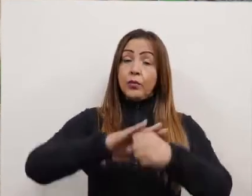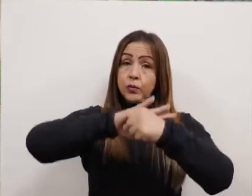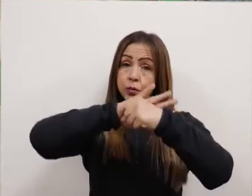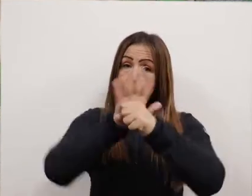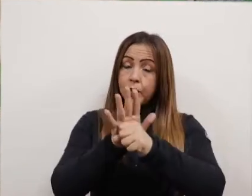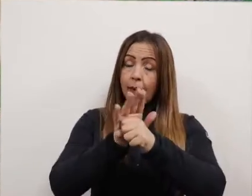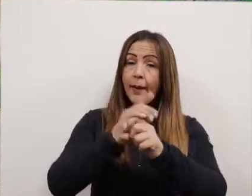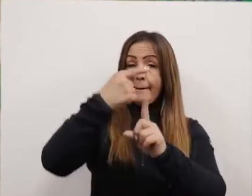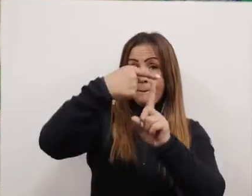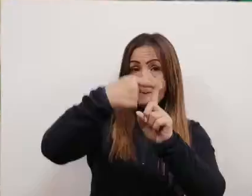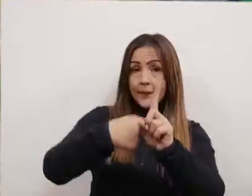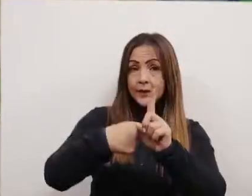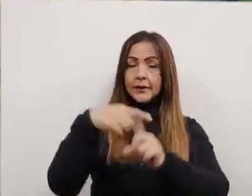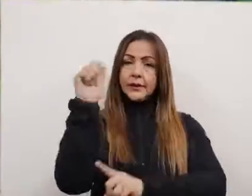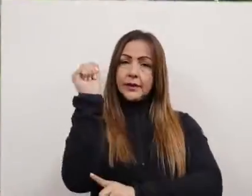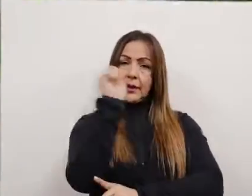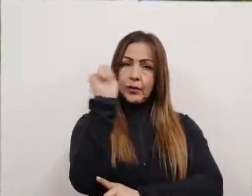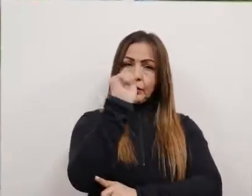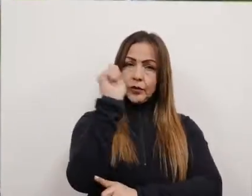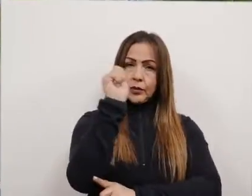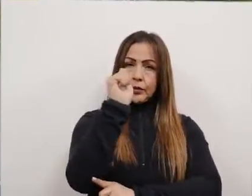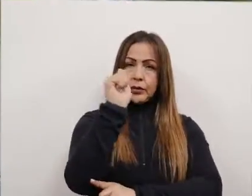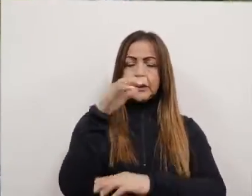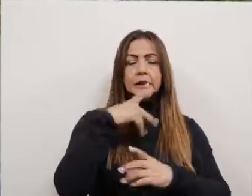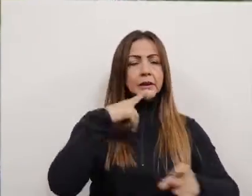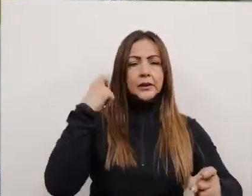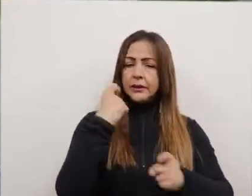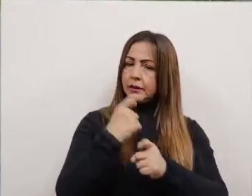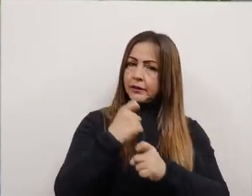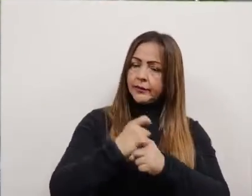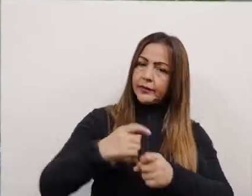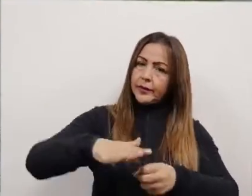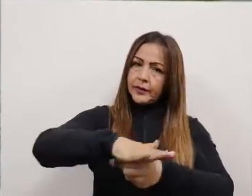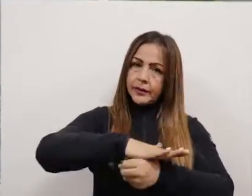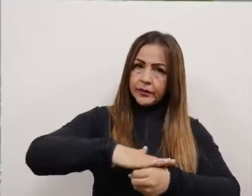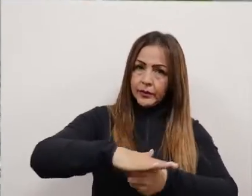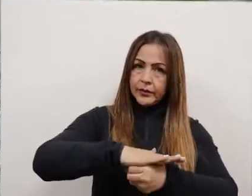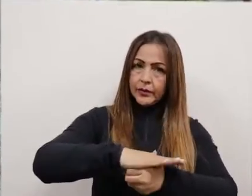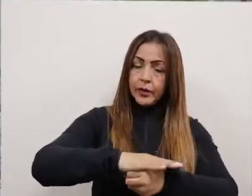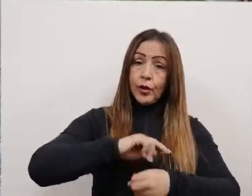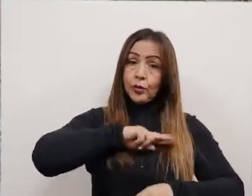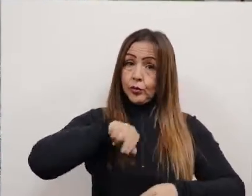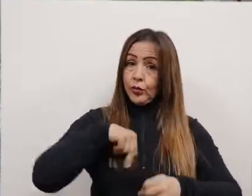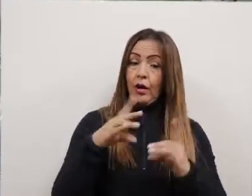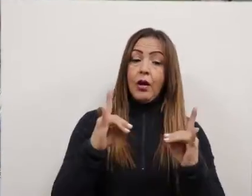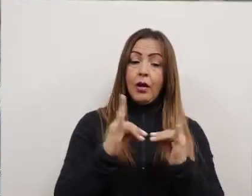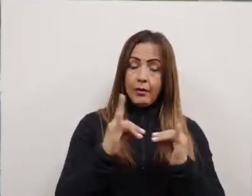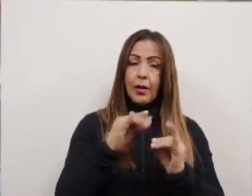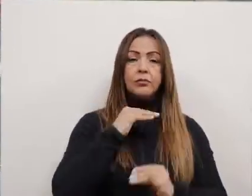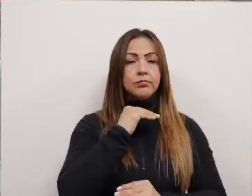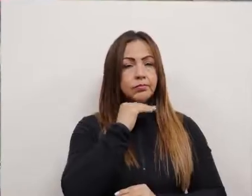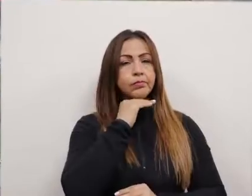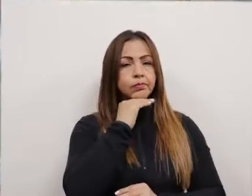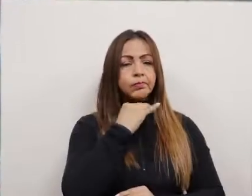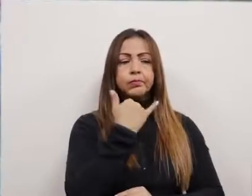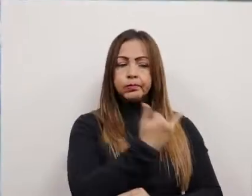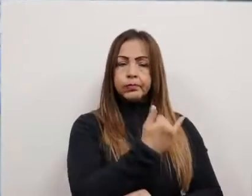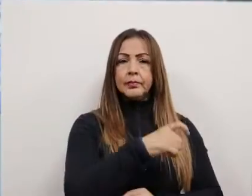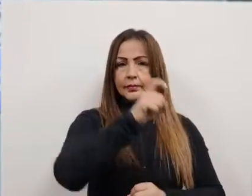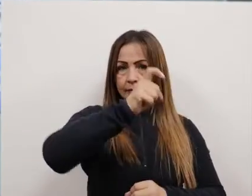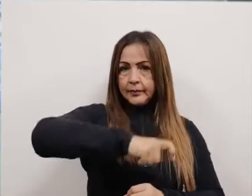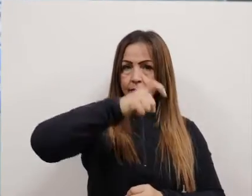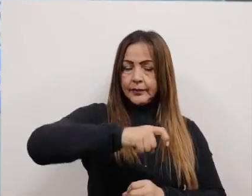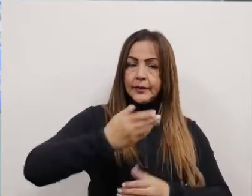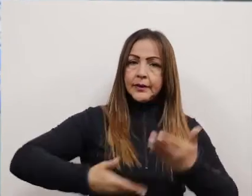Durante el pico epidemiológico del mes de agosto, tuvimos las cifras más complejas, pero sin embargo, no negamos cama para